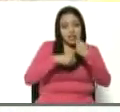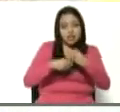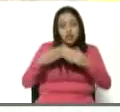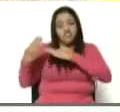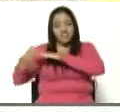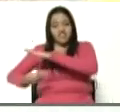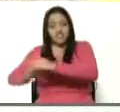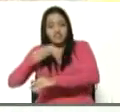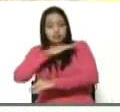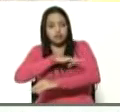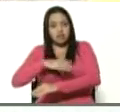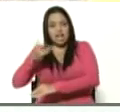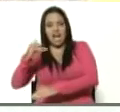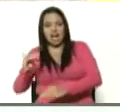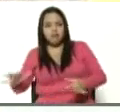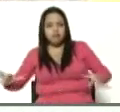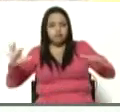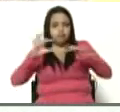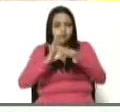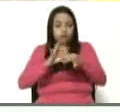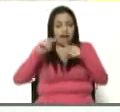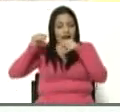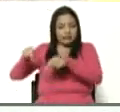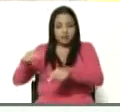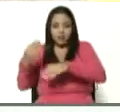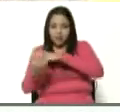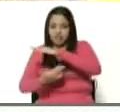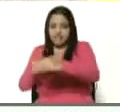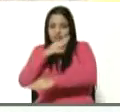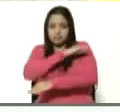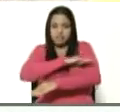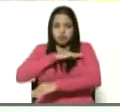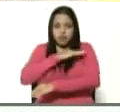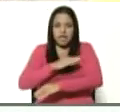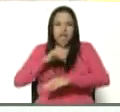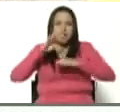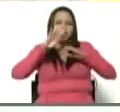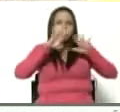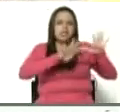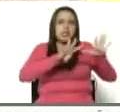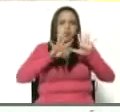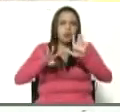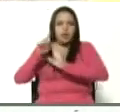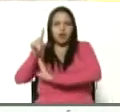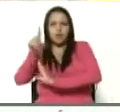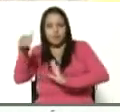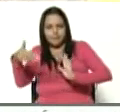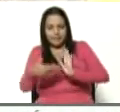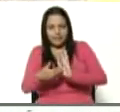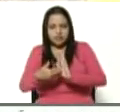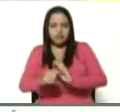socialistas. En las bases de misiones socialistas hay 991 mil